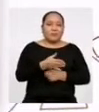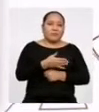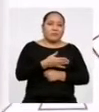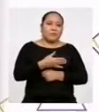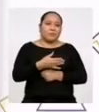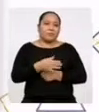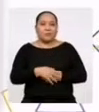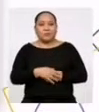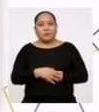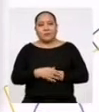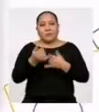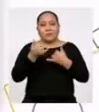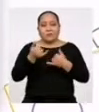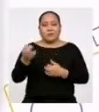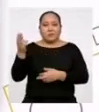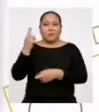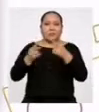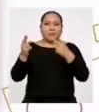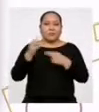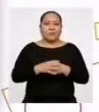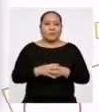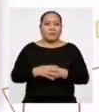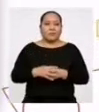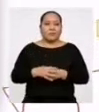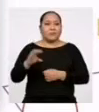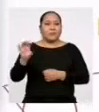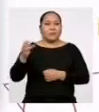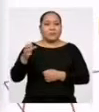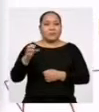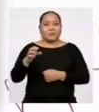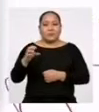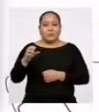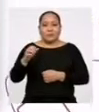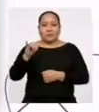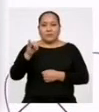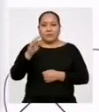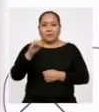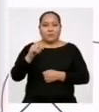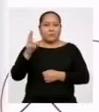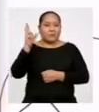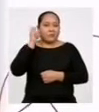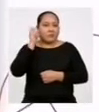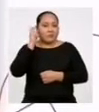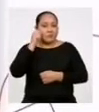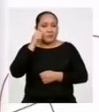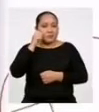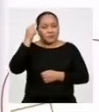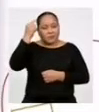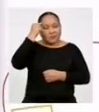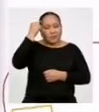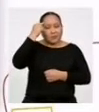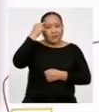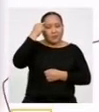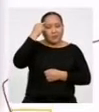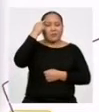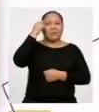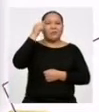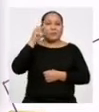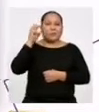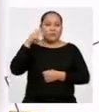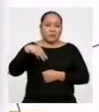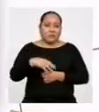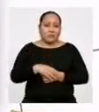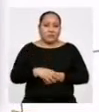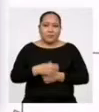Estamos de vuelta en Radio Yara FM. Acabamos de escuchar Ser el Grito de M. Y antes